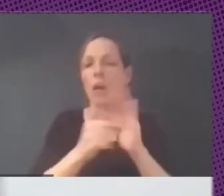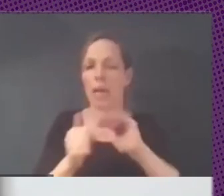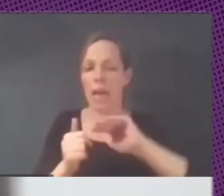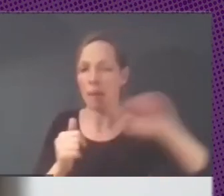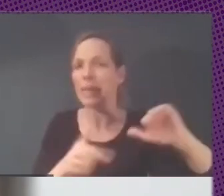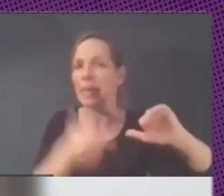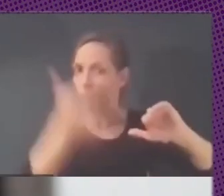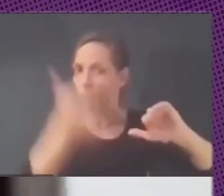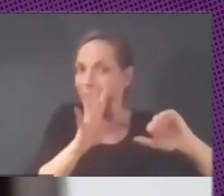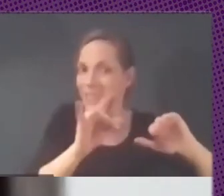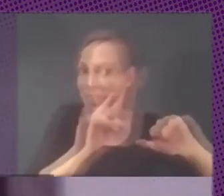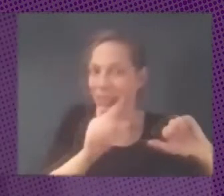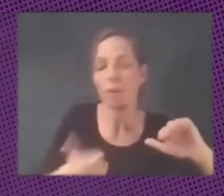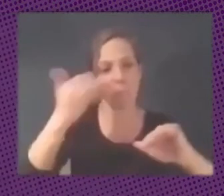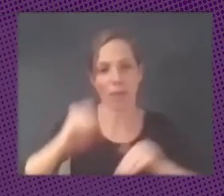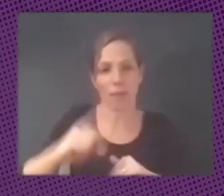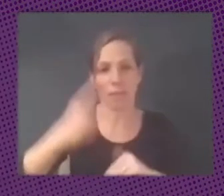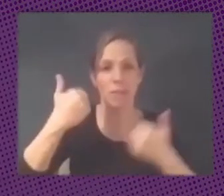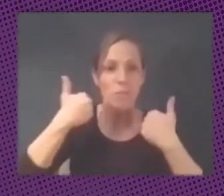muy importantes